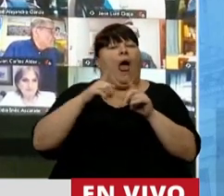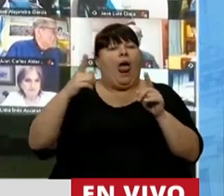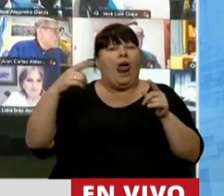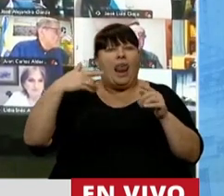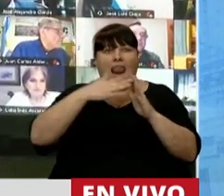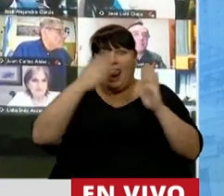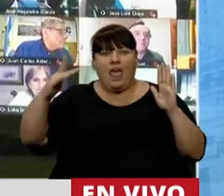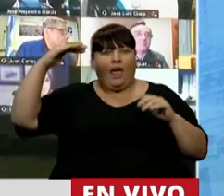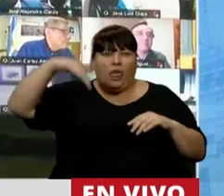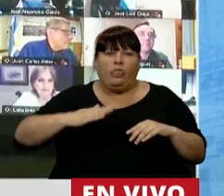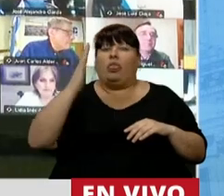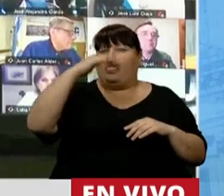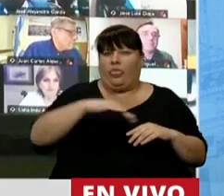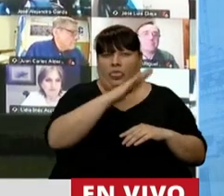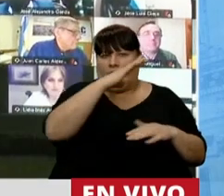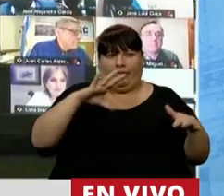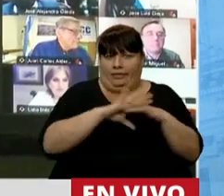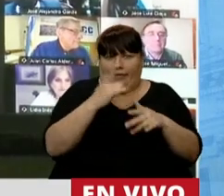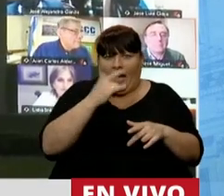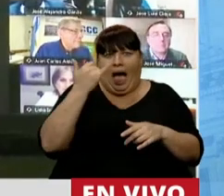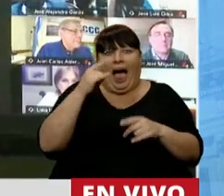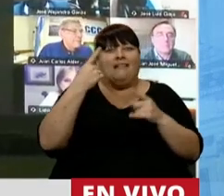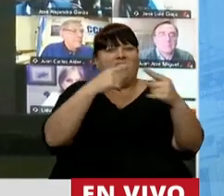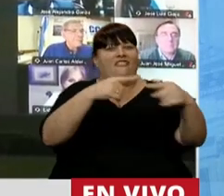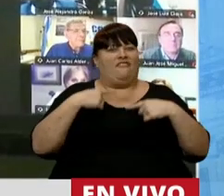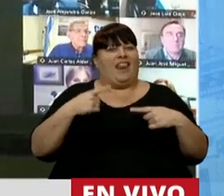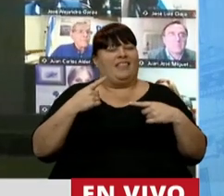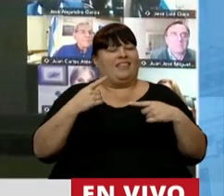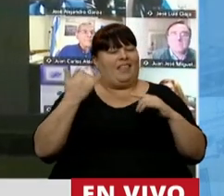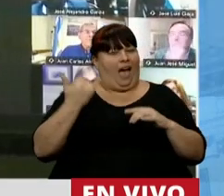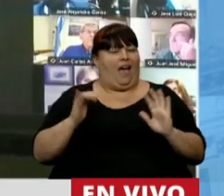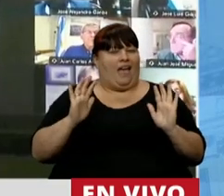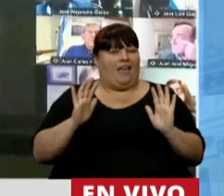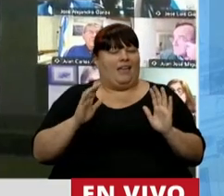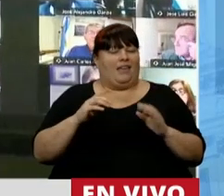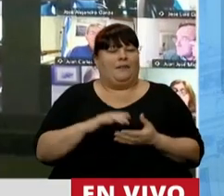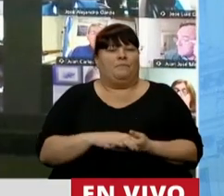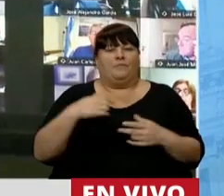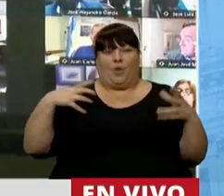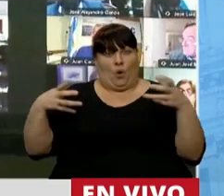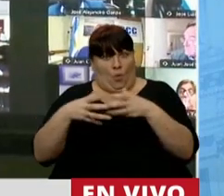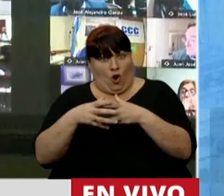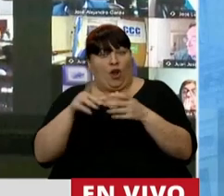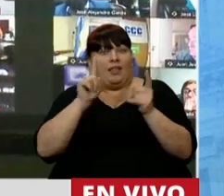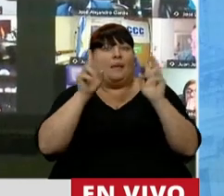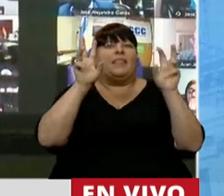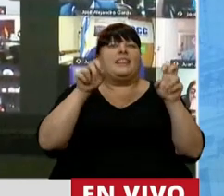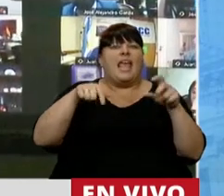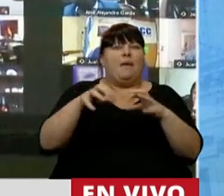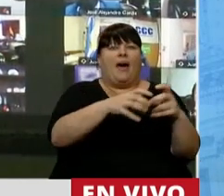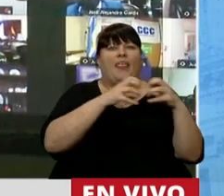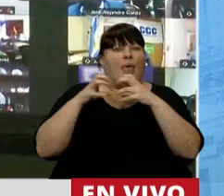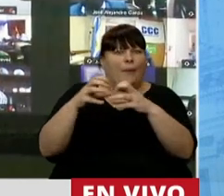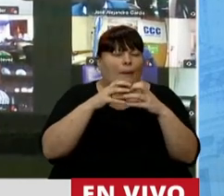debacle que en eso sí encaja nuestra enorme diferencia con el tema que hoy estamos